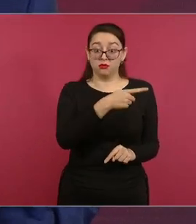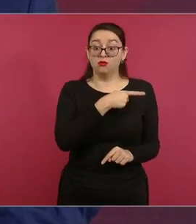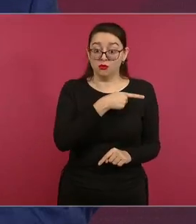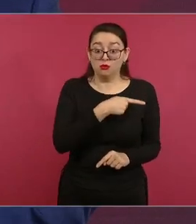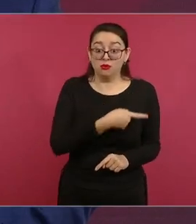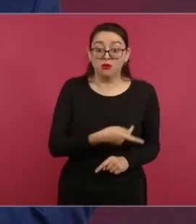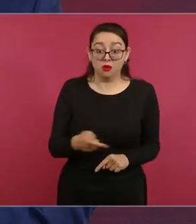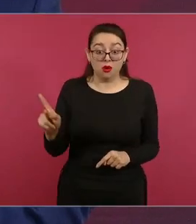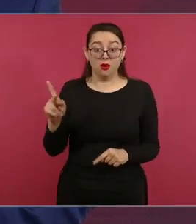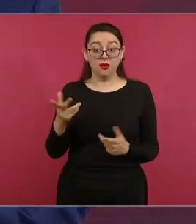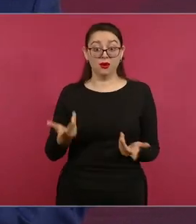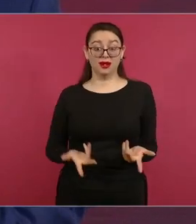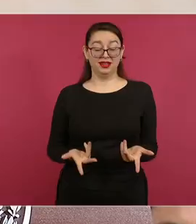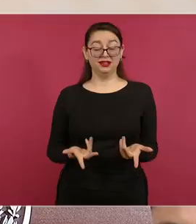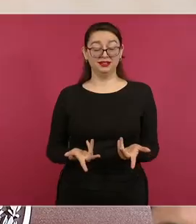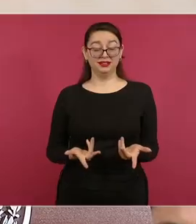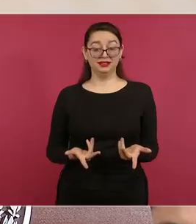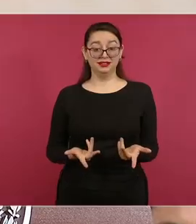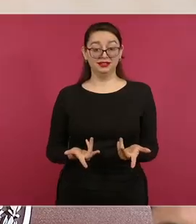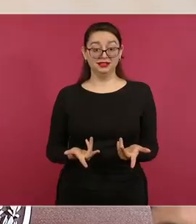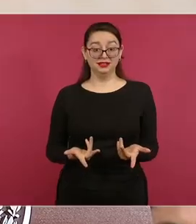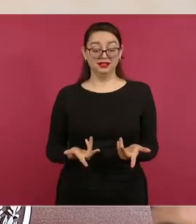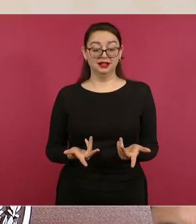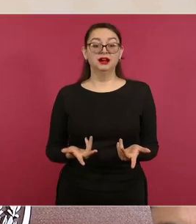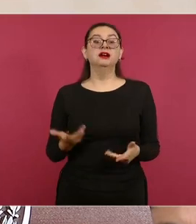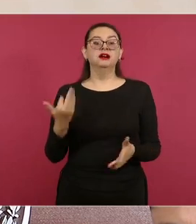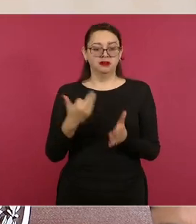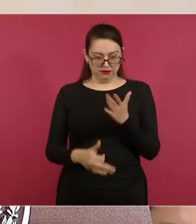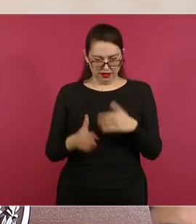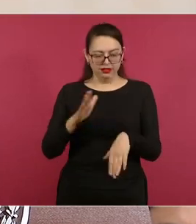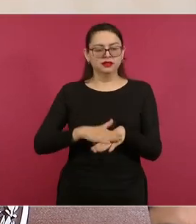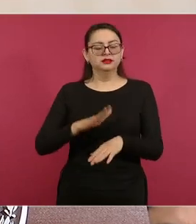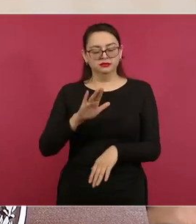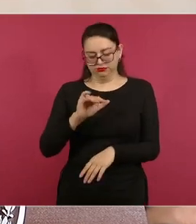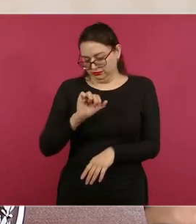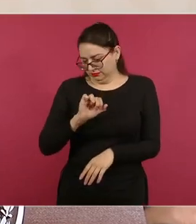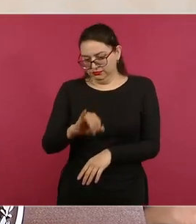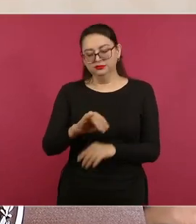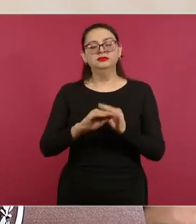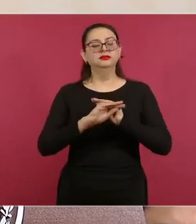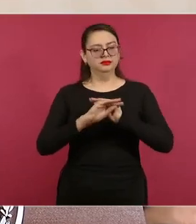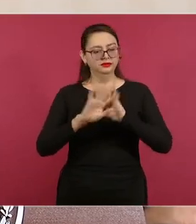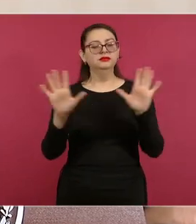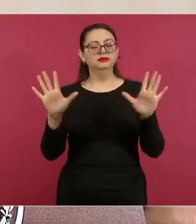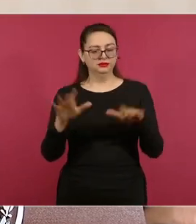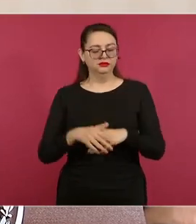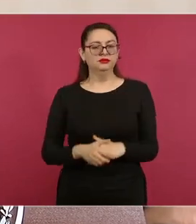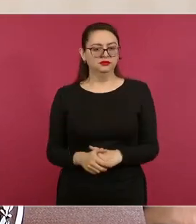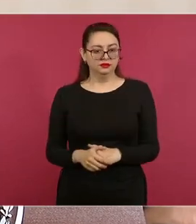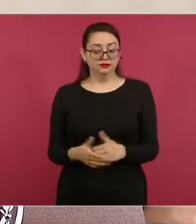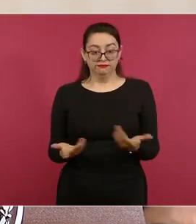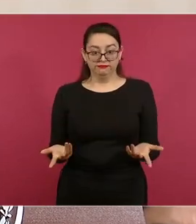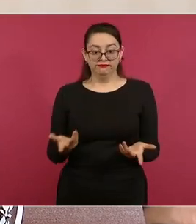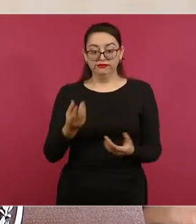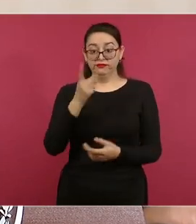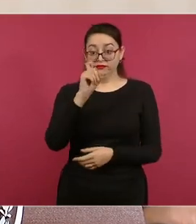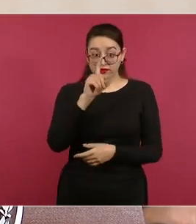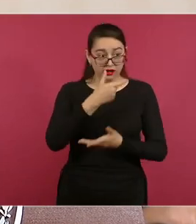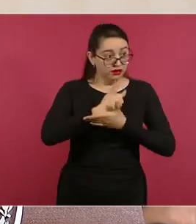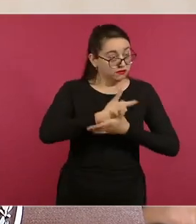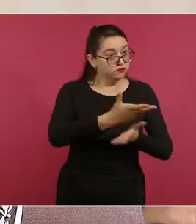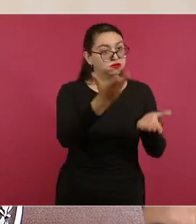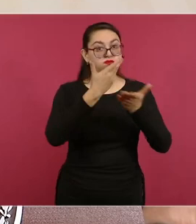colonias más pobres, claro, hacen falta más y también la distribución del agua